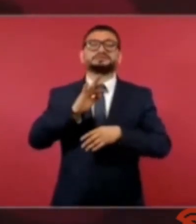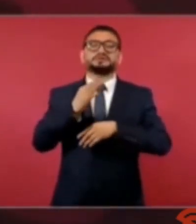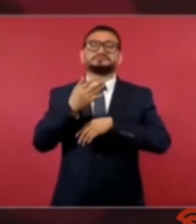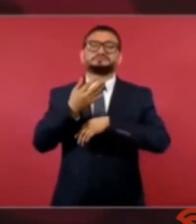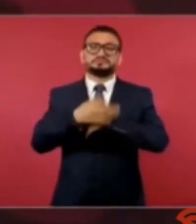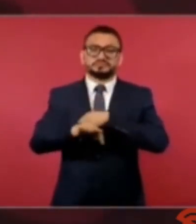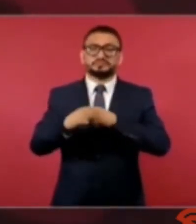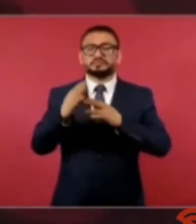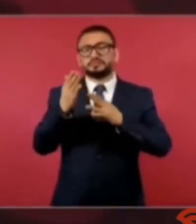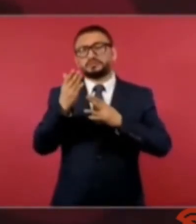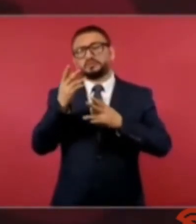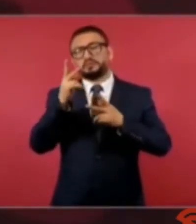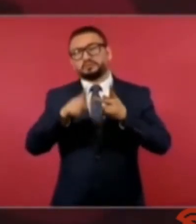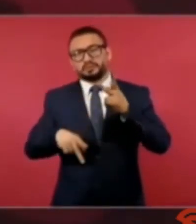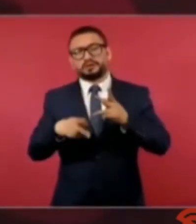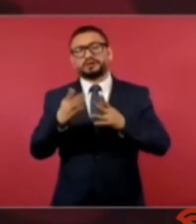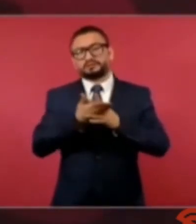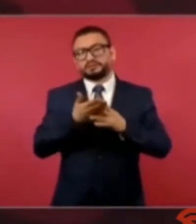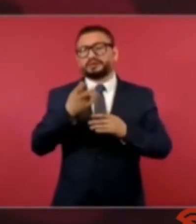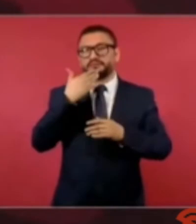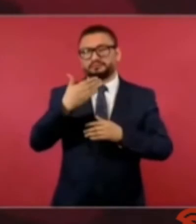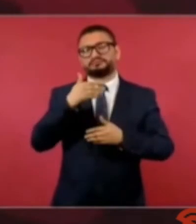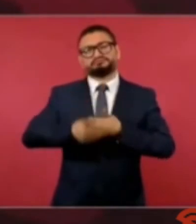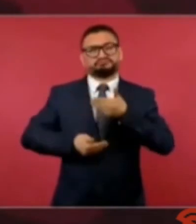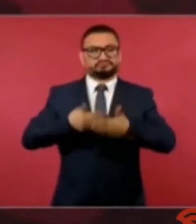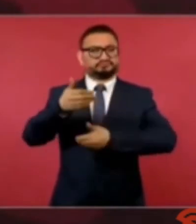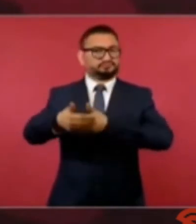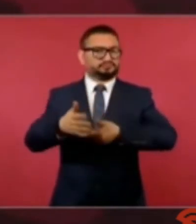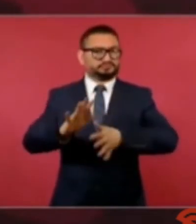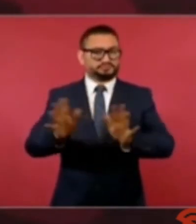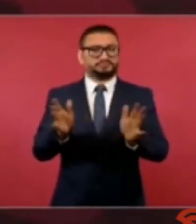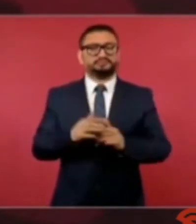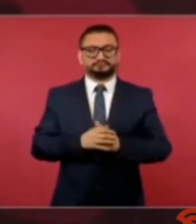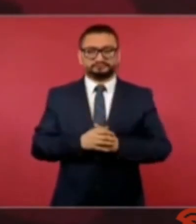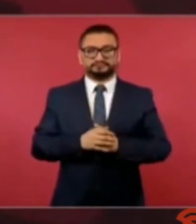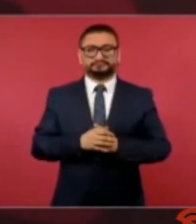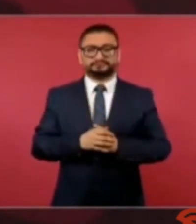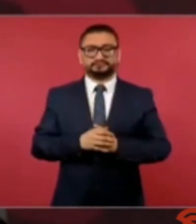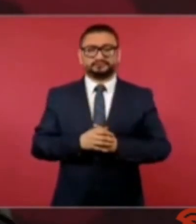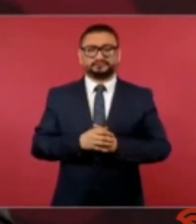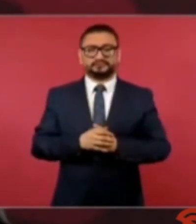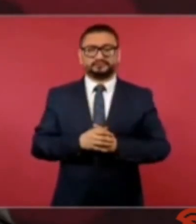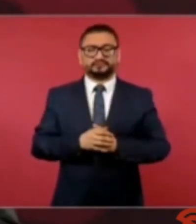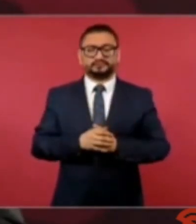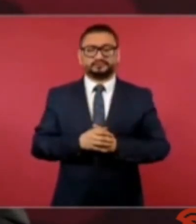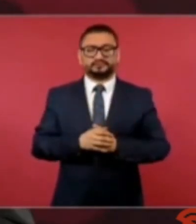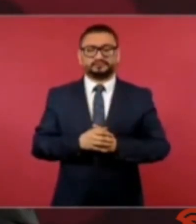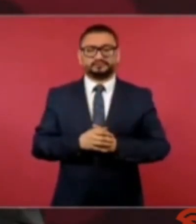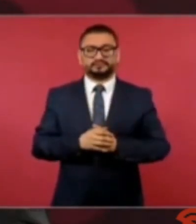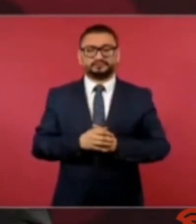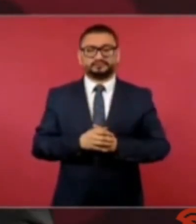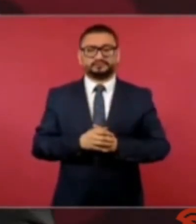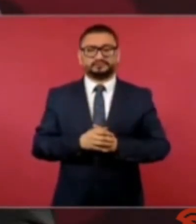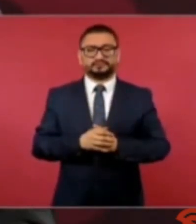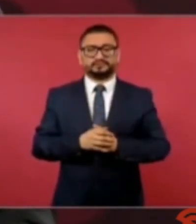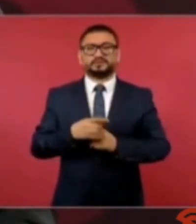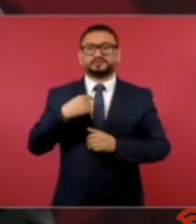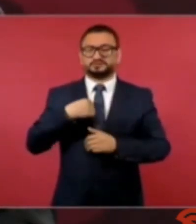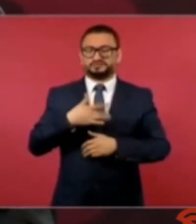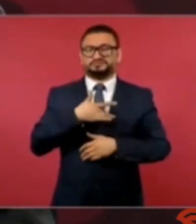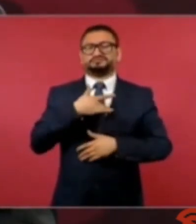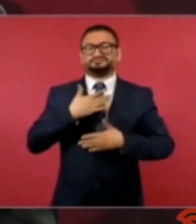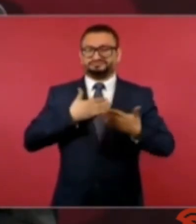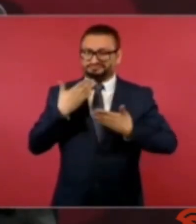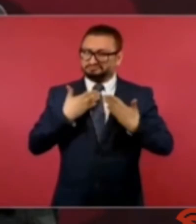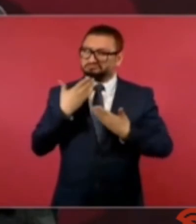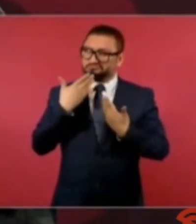ya es un avance. Y celebro que el presidente